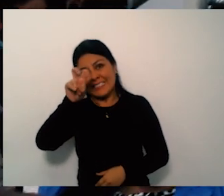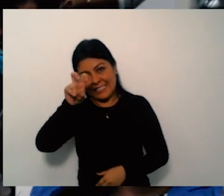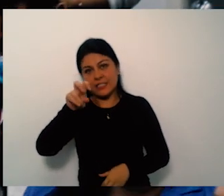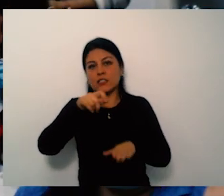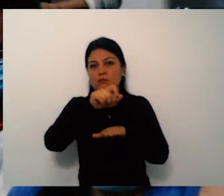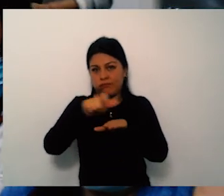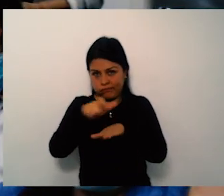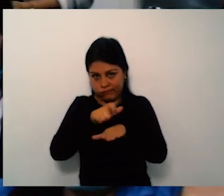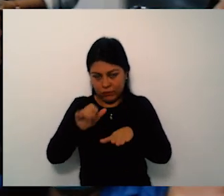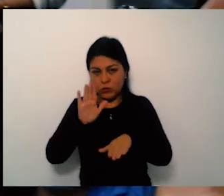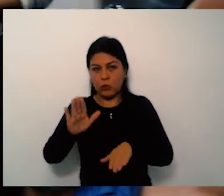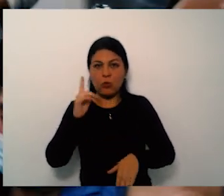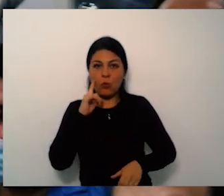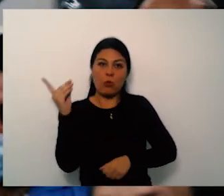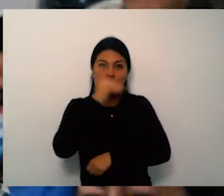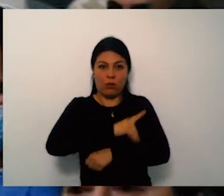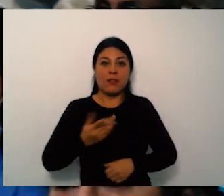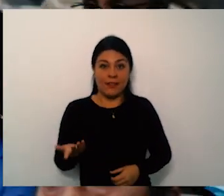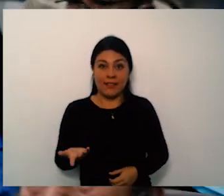los servicios